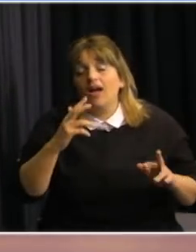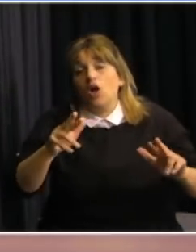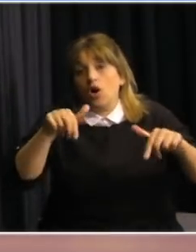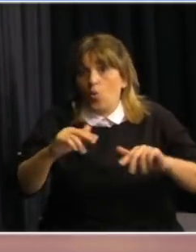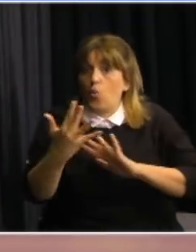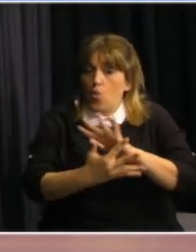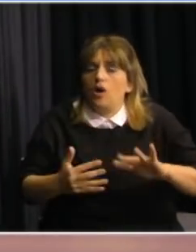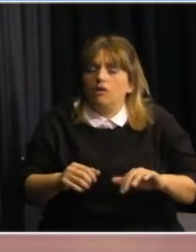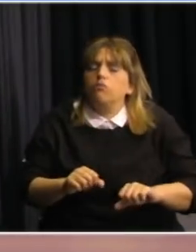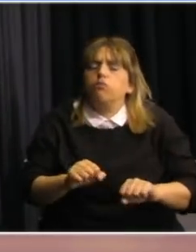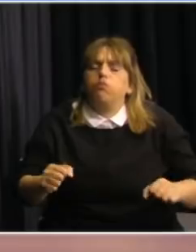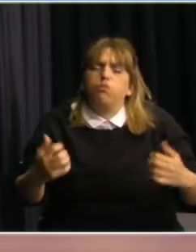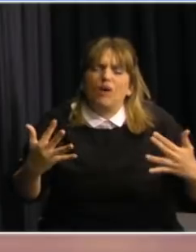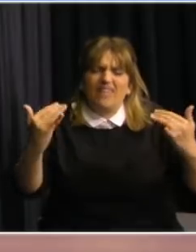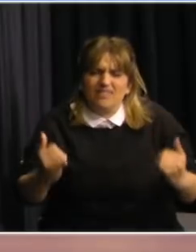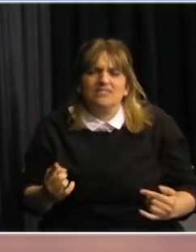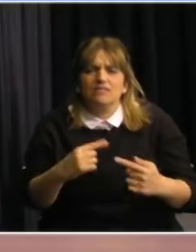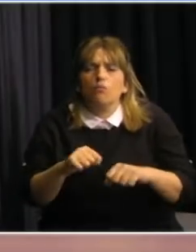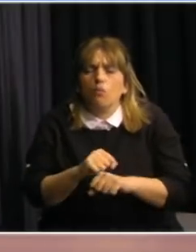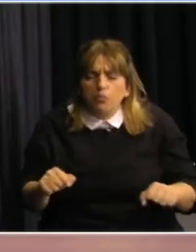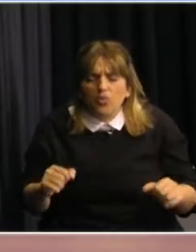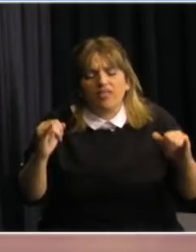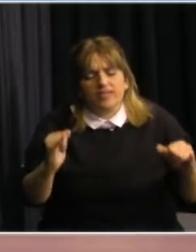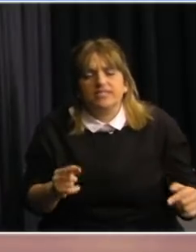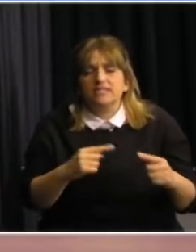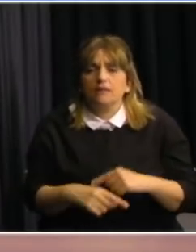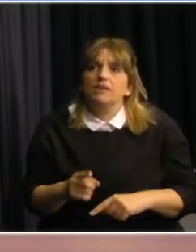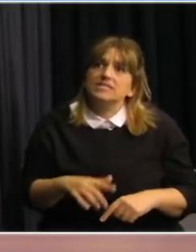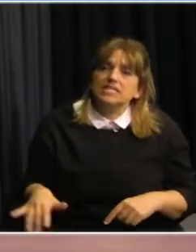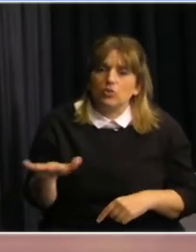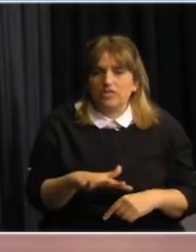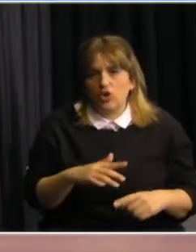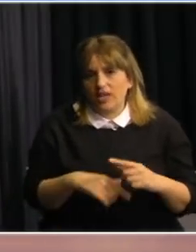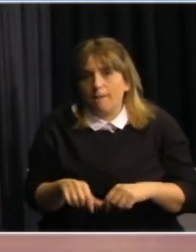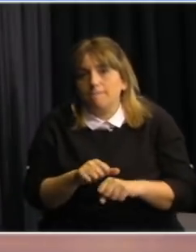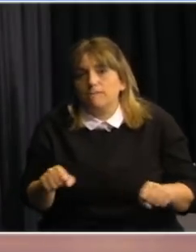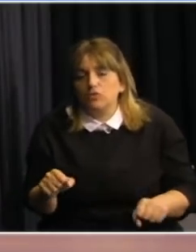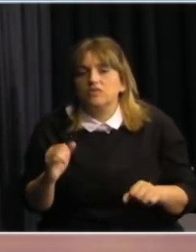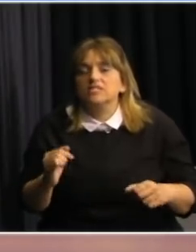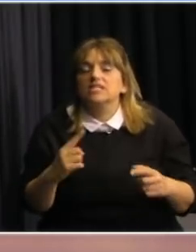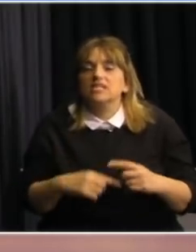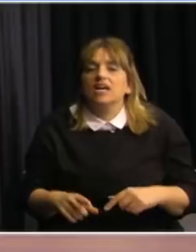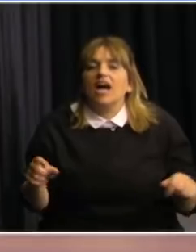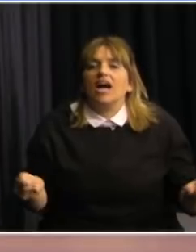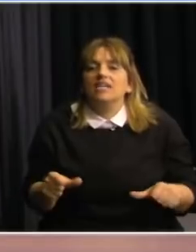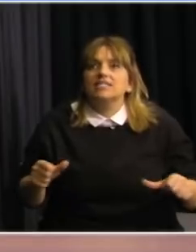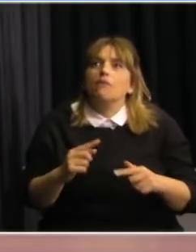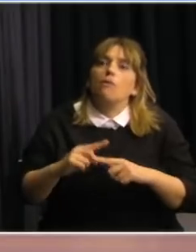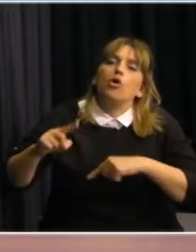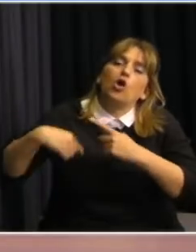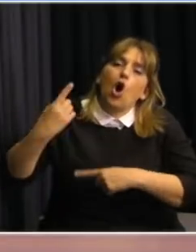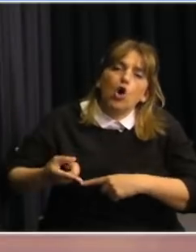Uruguay, si además de hacer estas medidas de reforzo de la capacidad, actuamos también sobre la otra